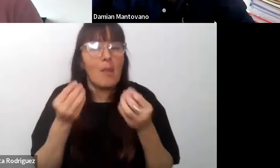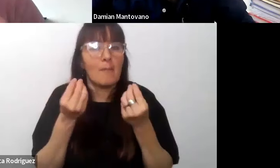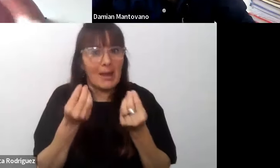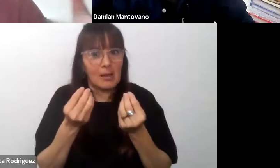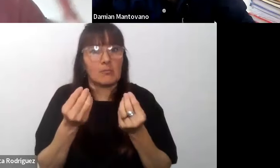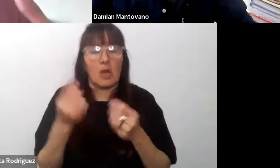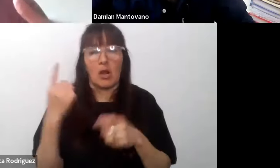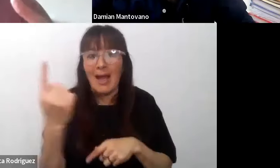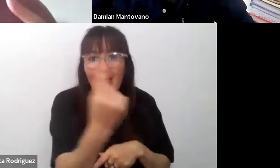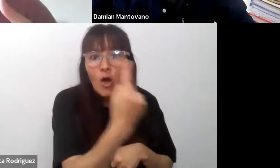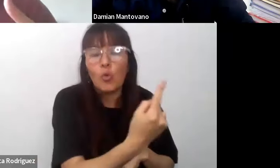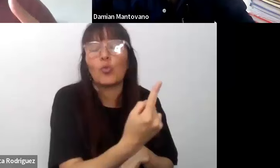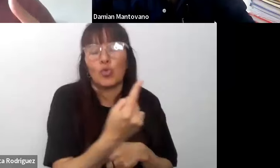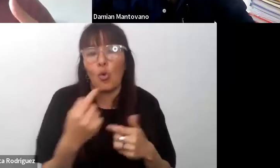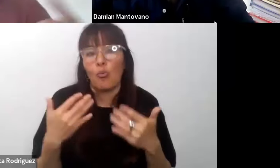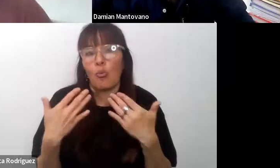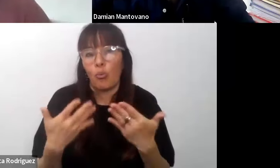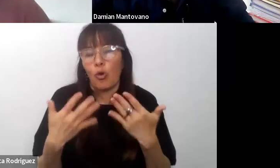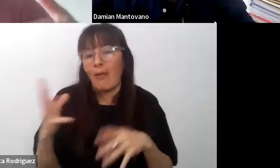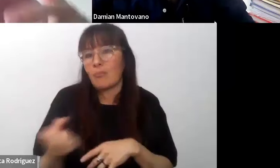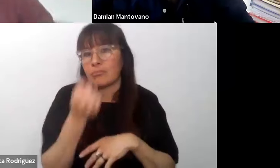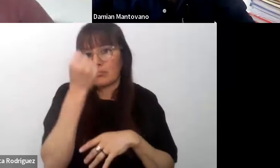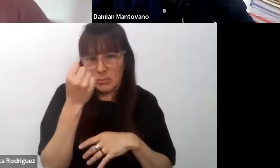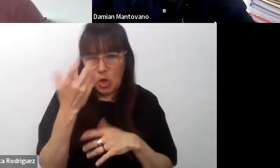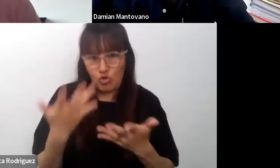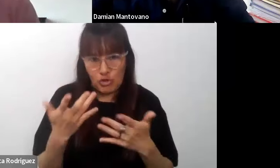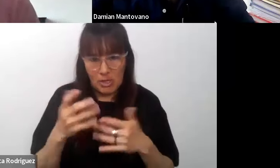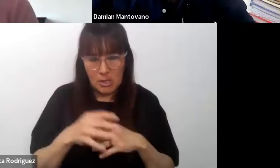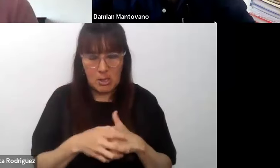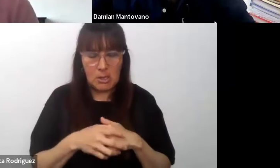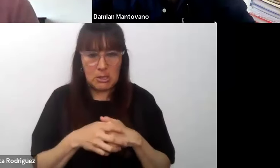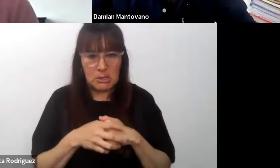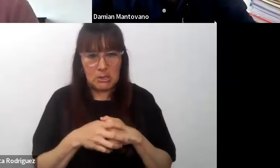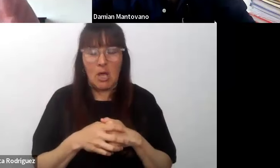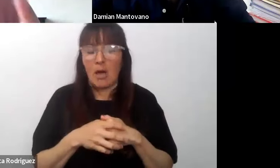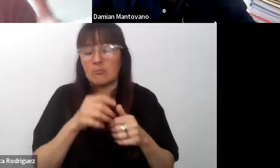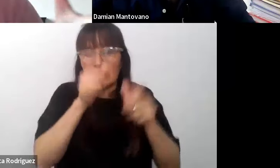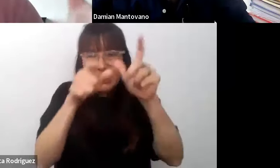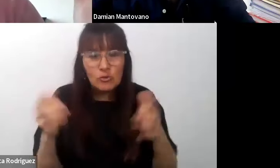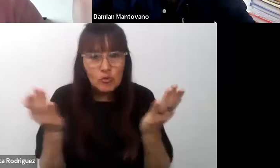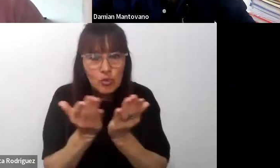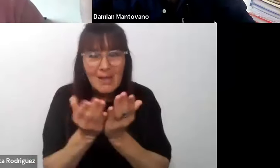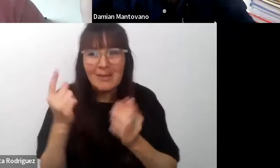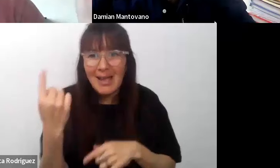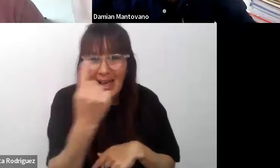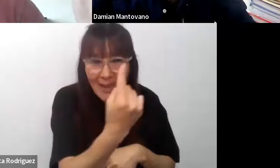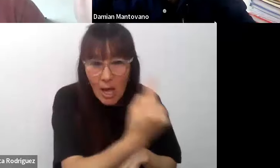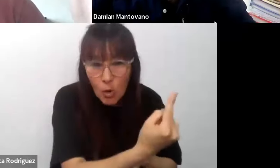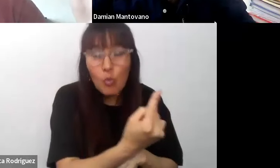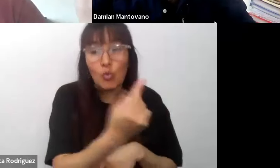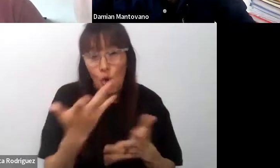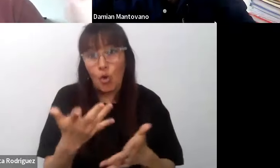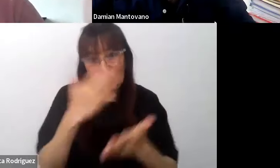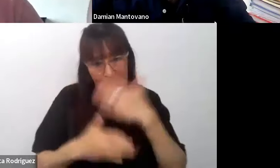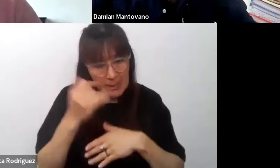uno se apropie y que cada de cada alumno esté en situación de discapacidad